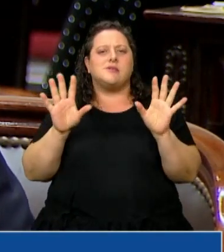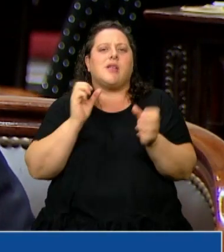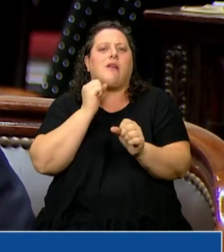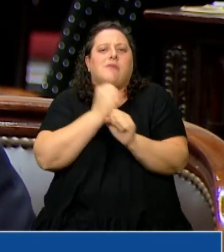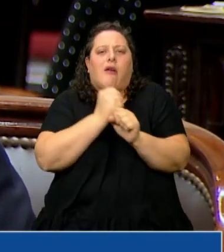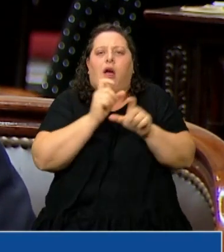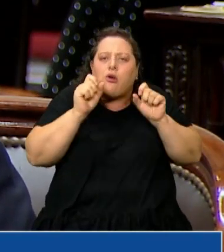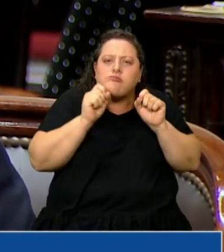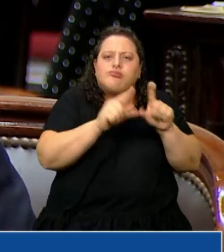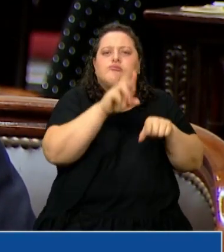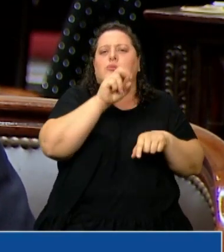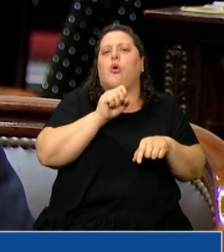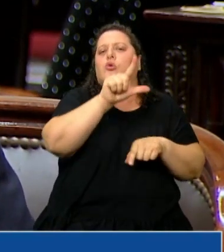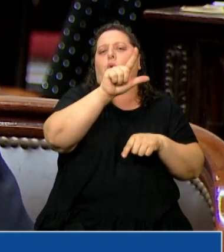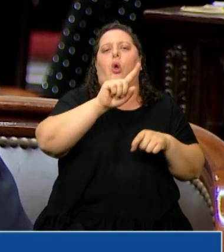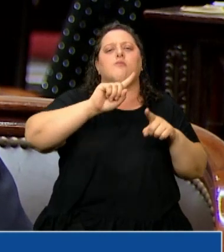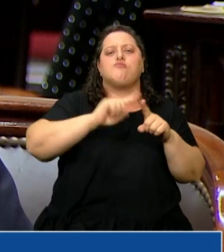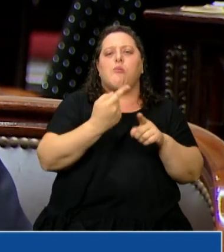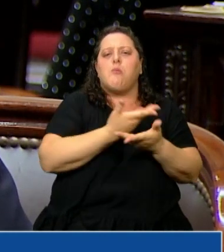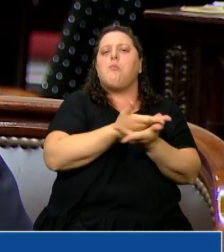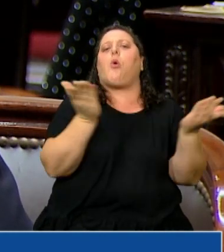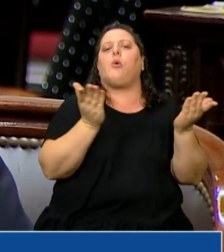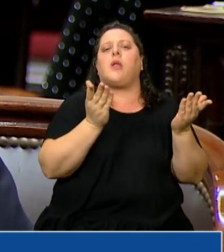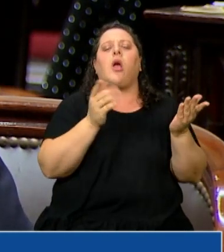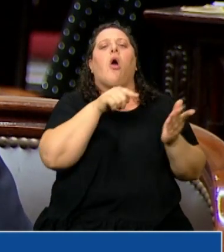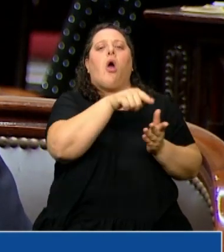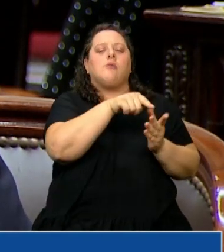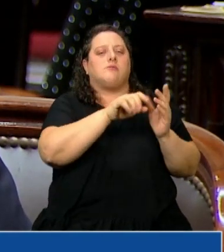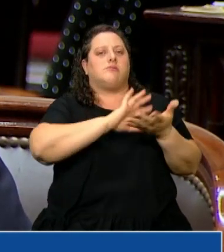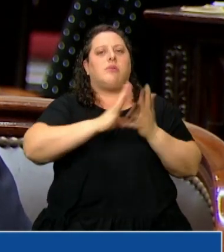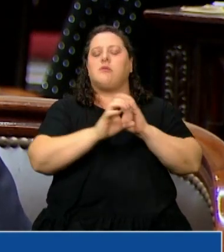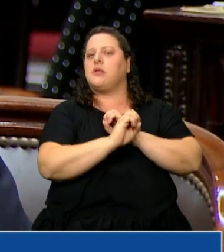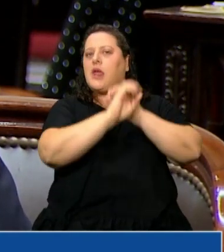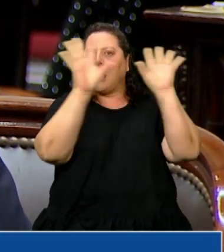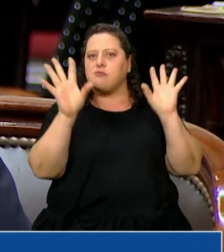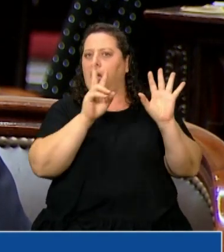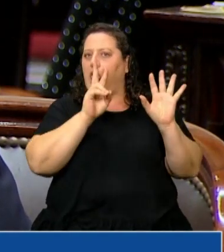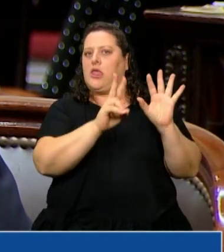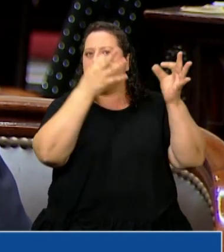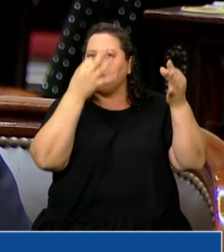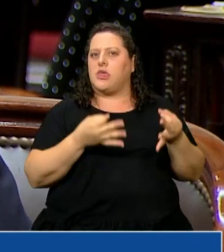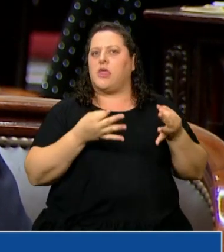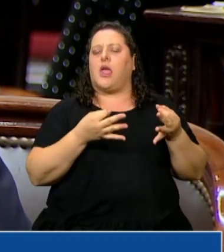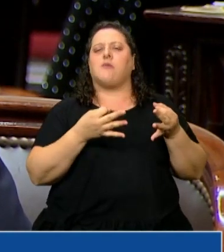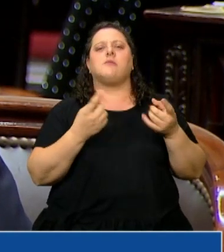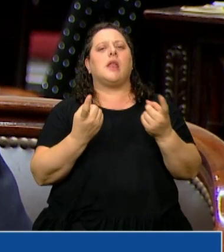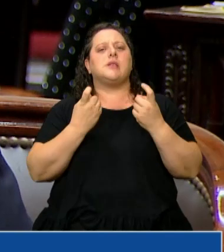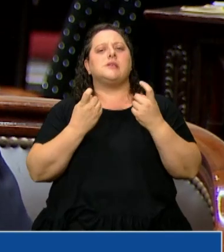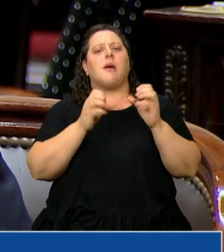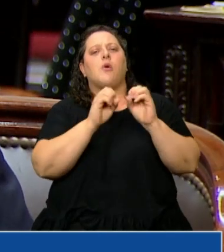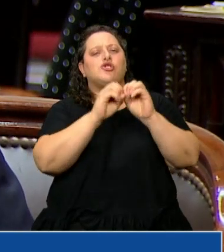funciones públicas. Nosotros necesitamos transparencia y autonomía